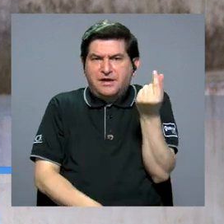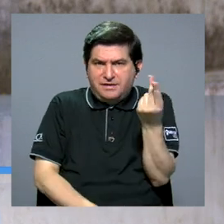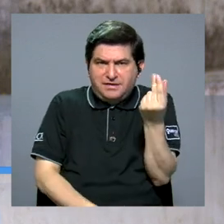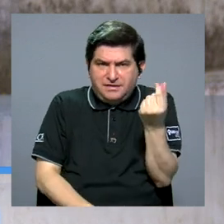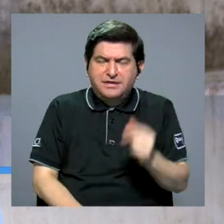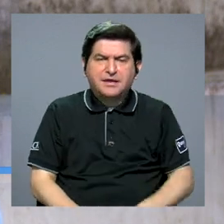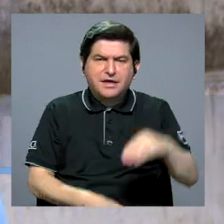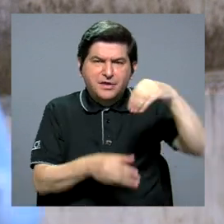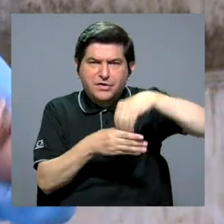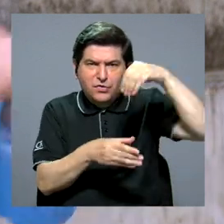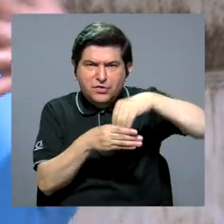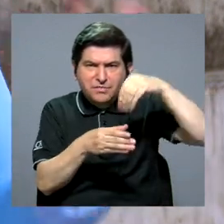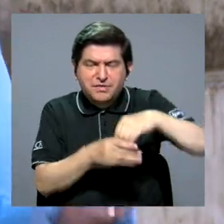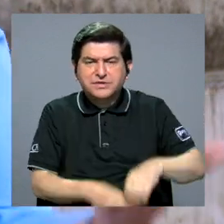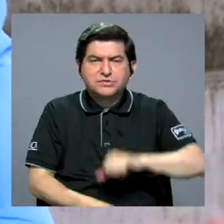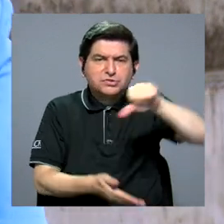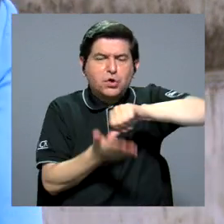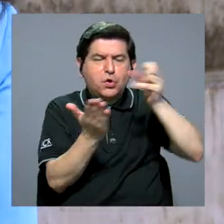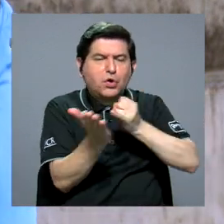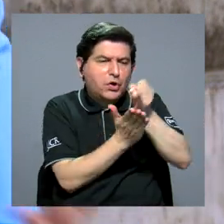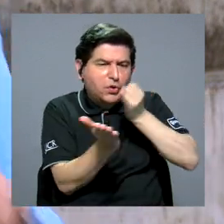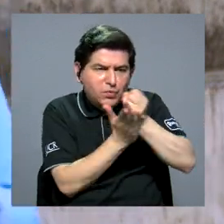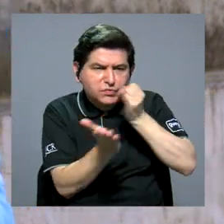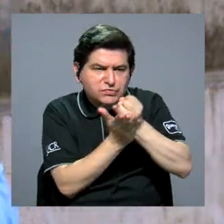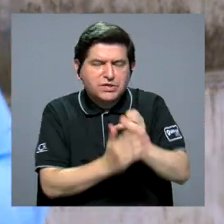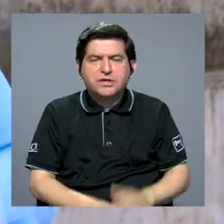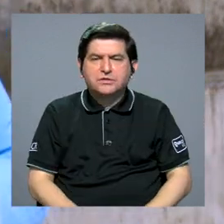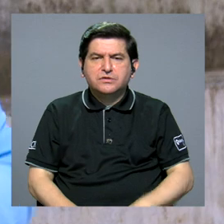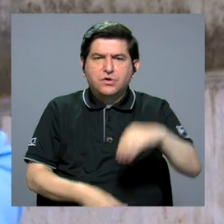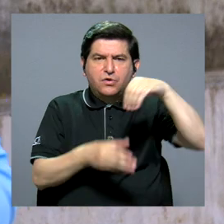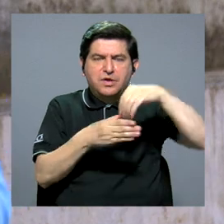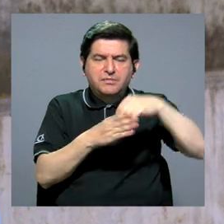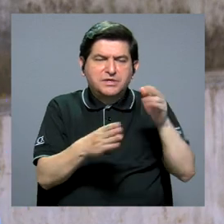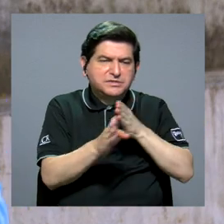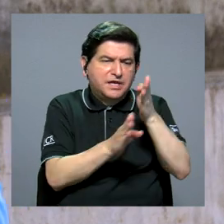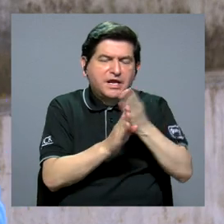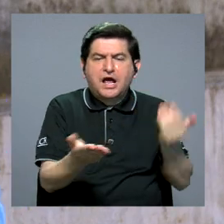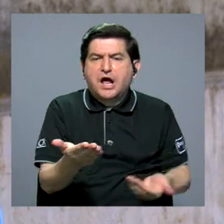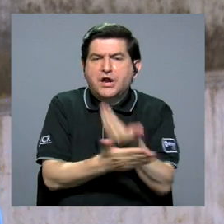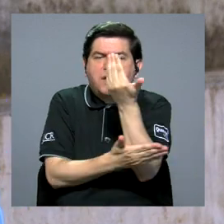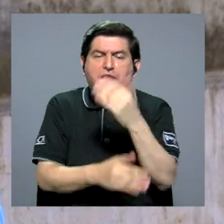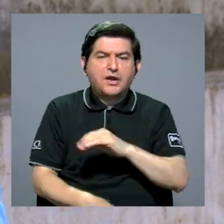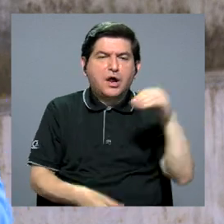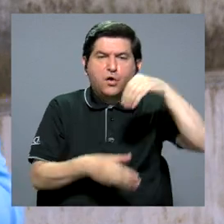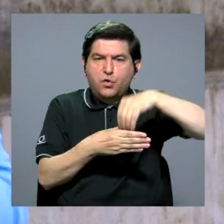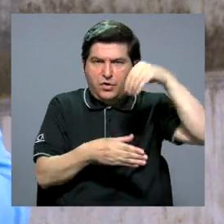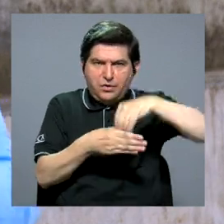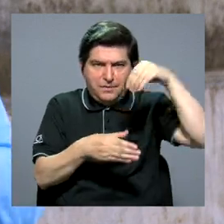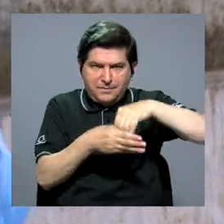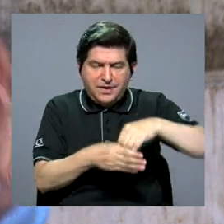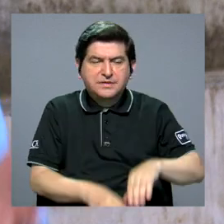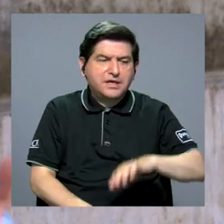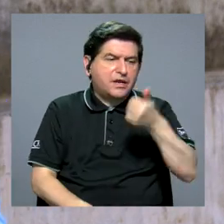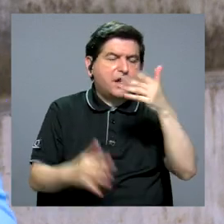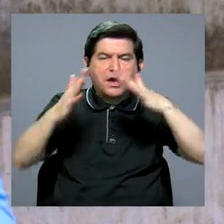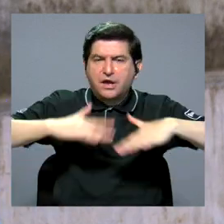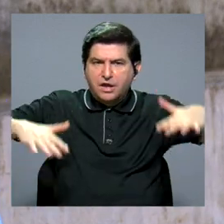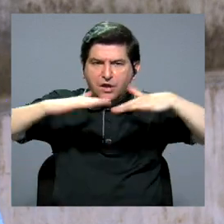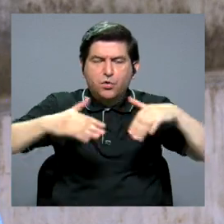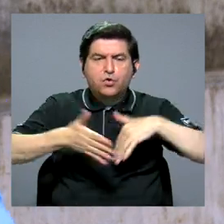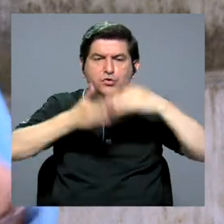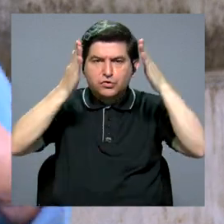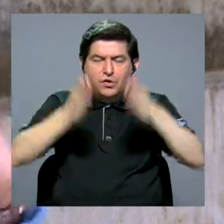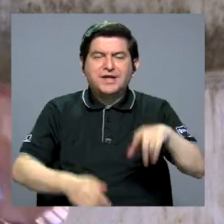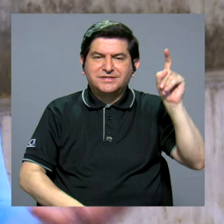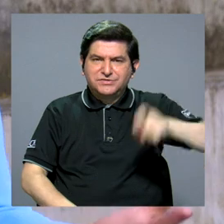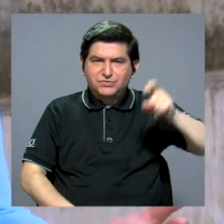dinero para invertir en un centro de investigación, invertir en una carrera nueva o invertir en otros espacios donde